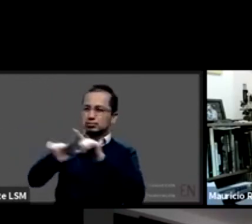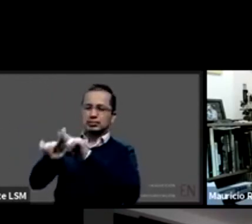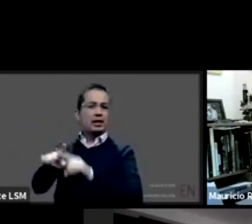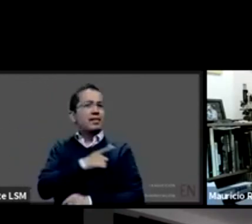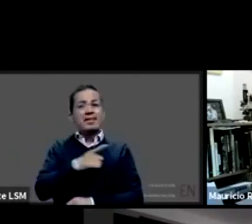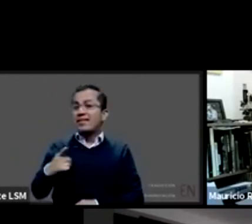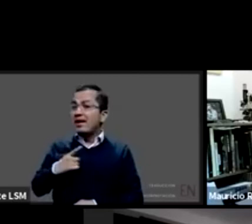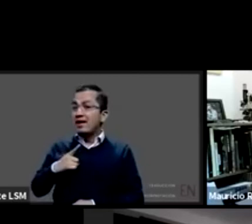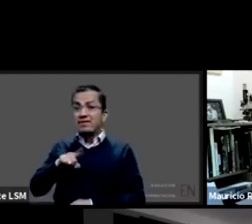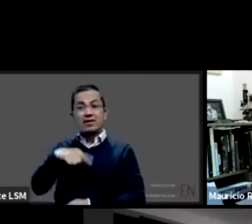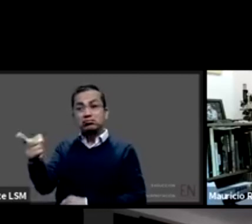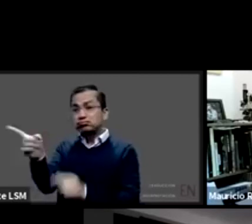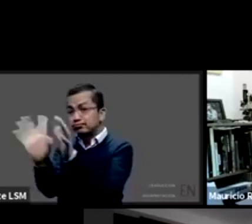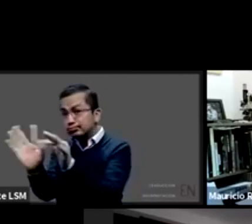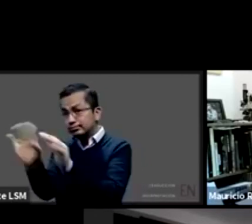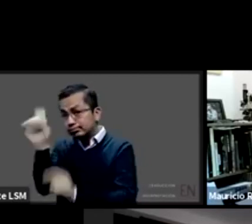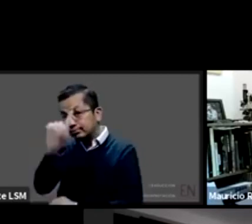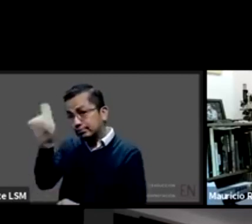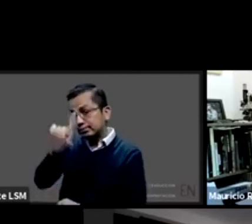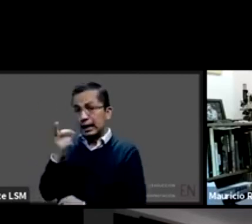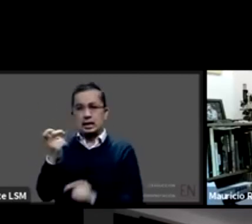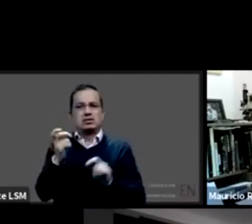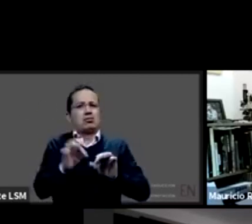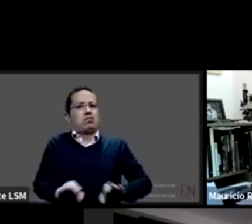está enseñando muchísimo sobre